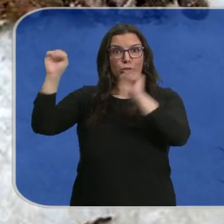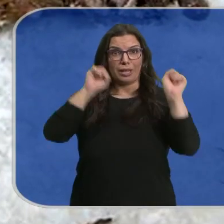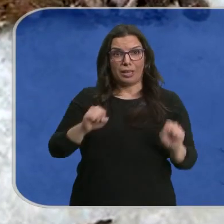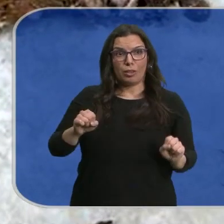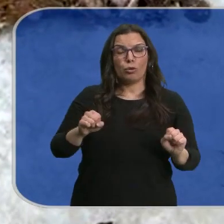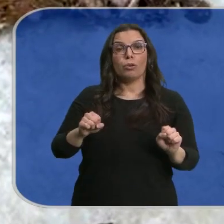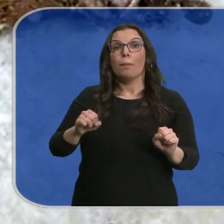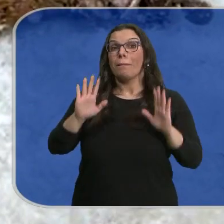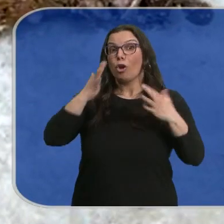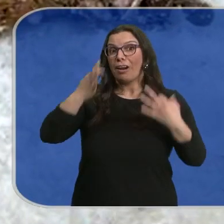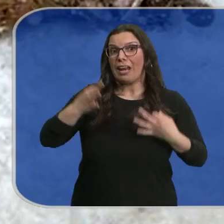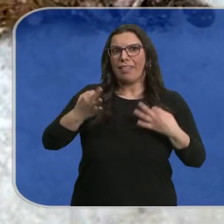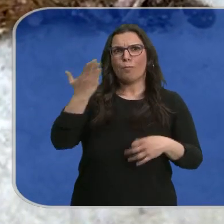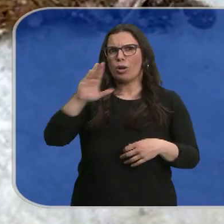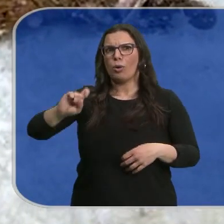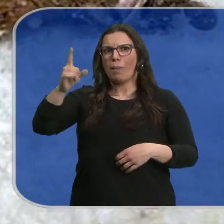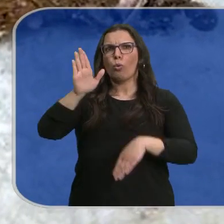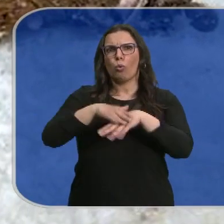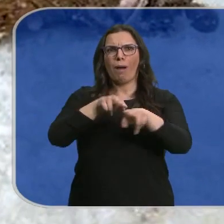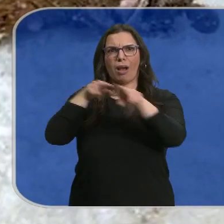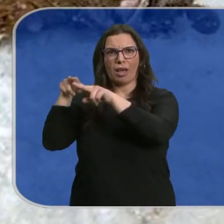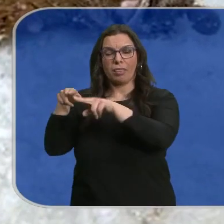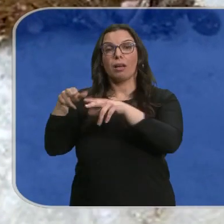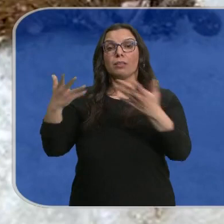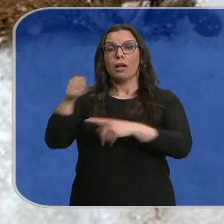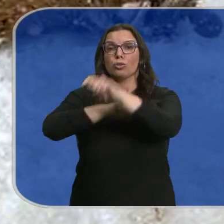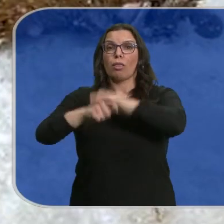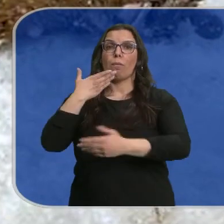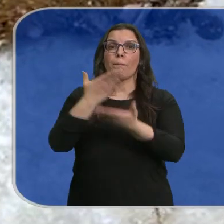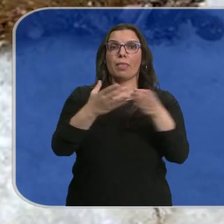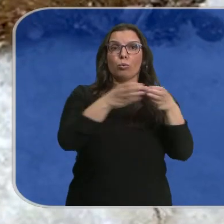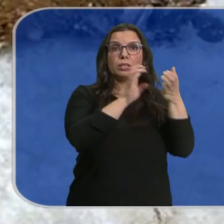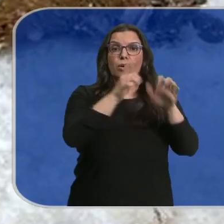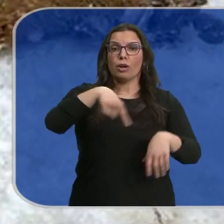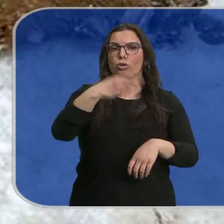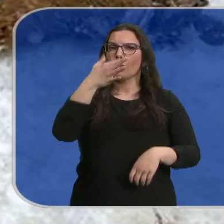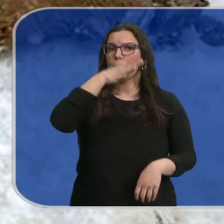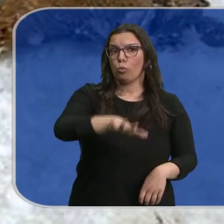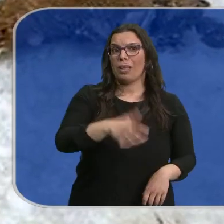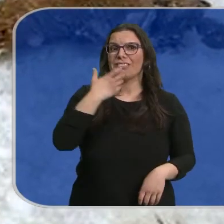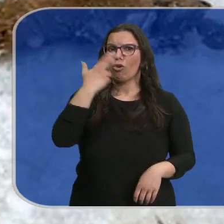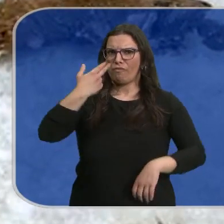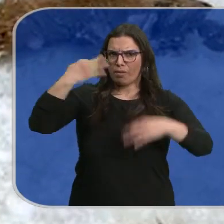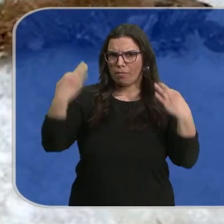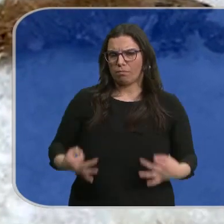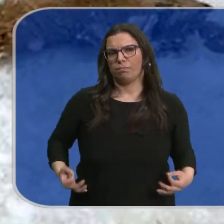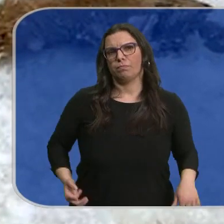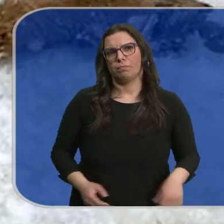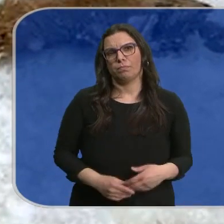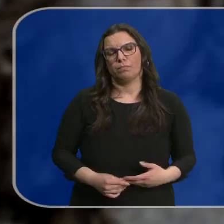principal causa de muerte. Desde la Asociación piden a la Junta que de confirmarse que fue disparada, denuncie los hechos ante la Fiscalía.